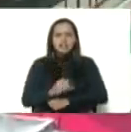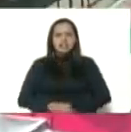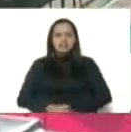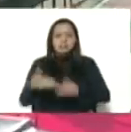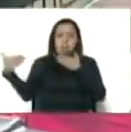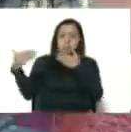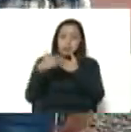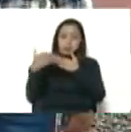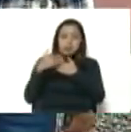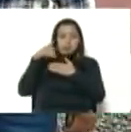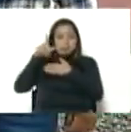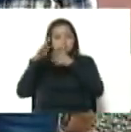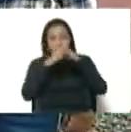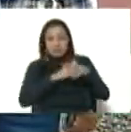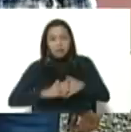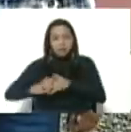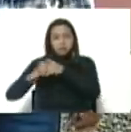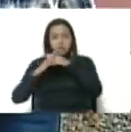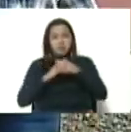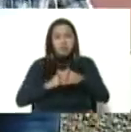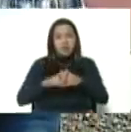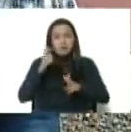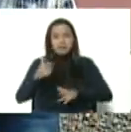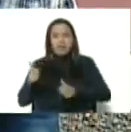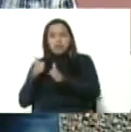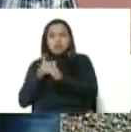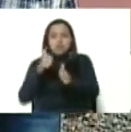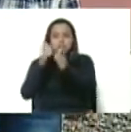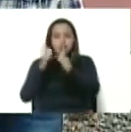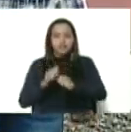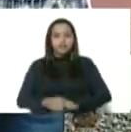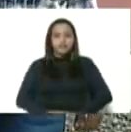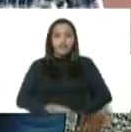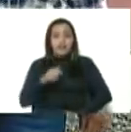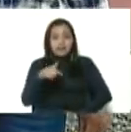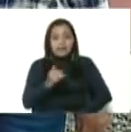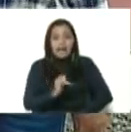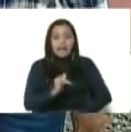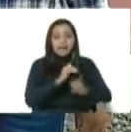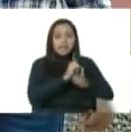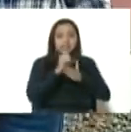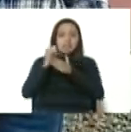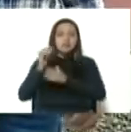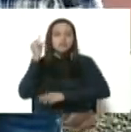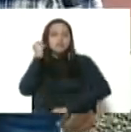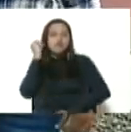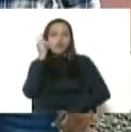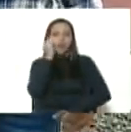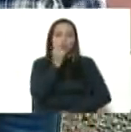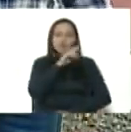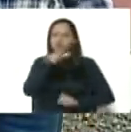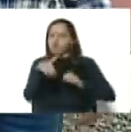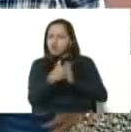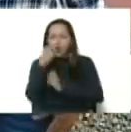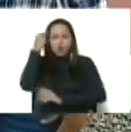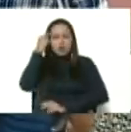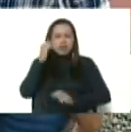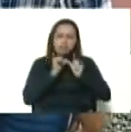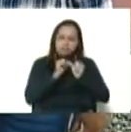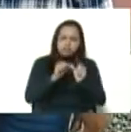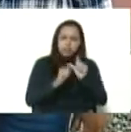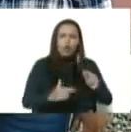imperio norteamericano y sus lacayos. Aquí hay mujeres y hombres, líderes, lideresas que a diario salen a seguir